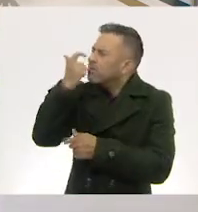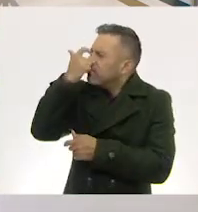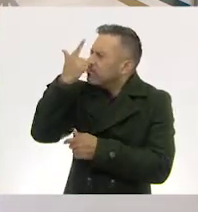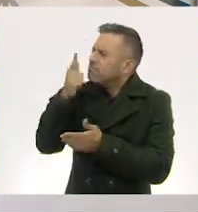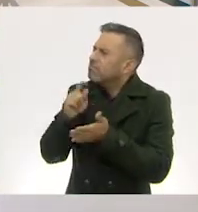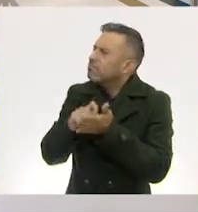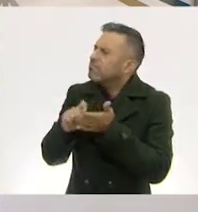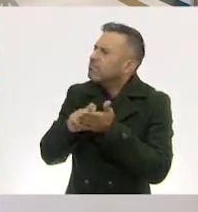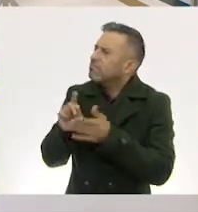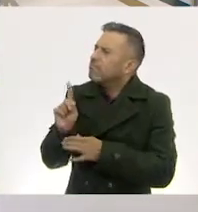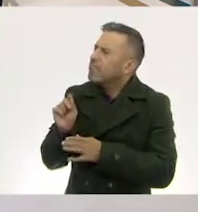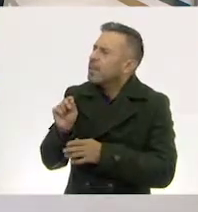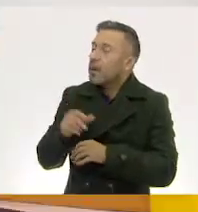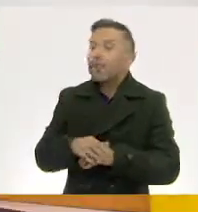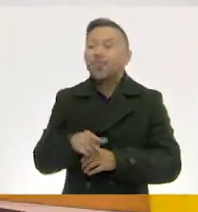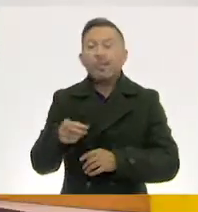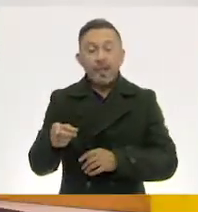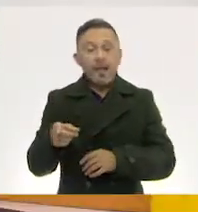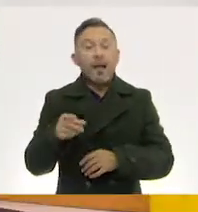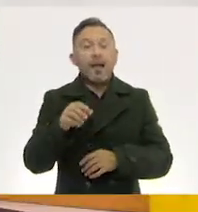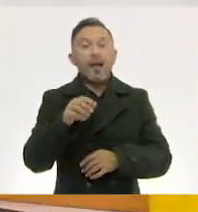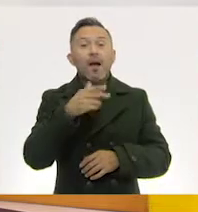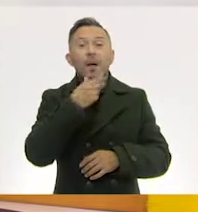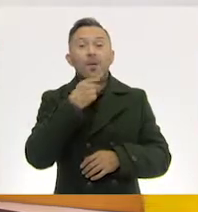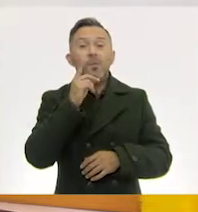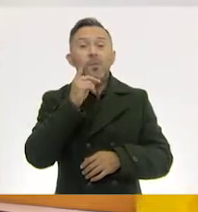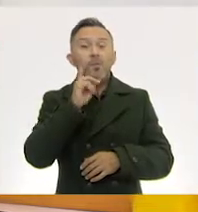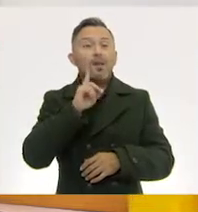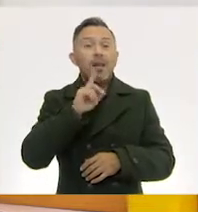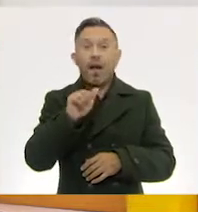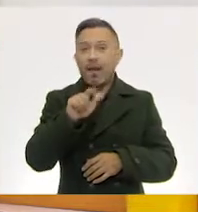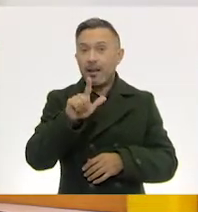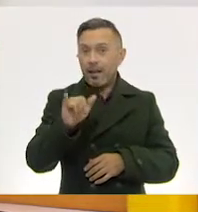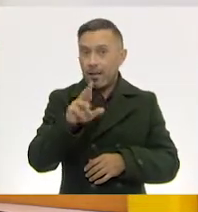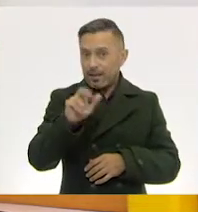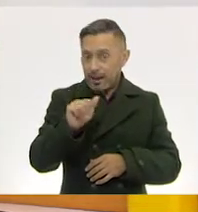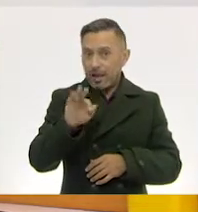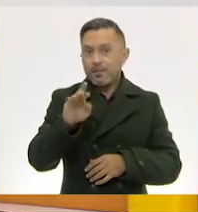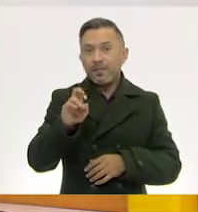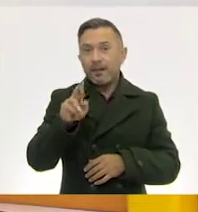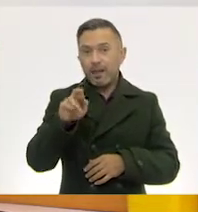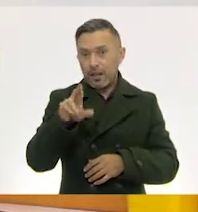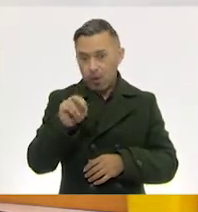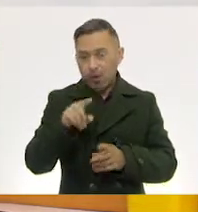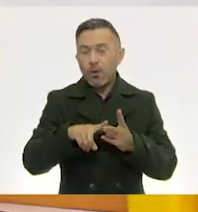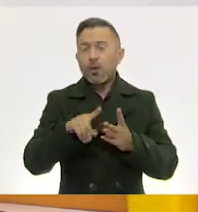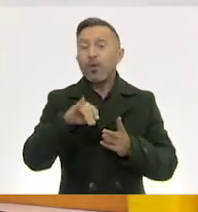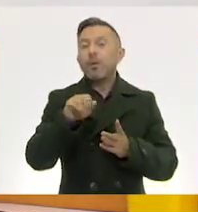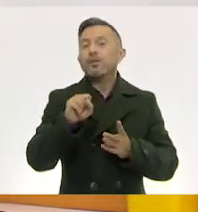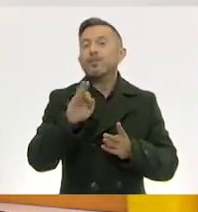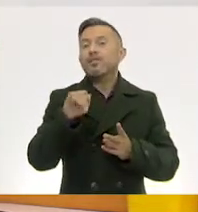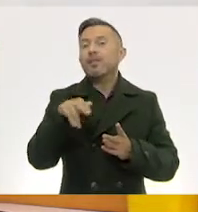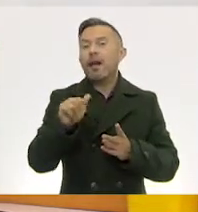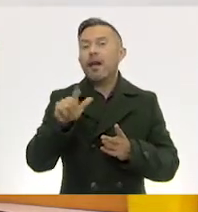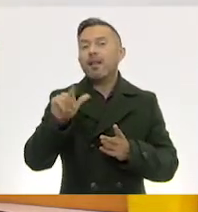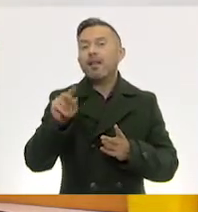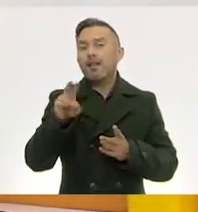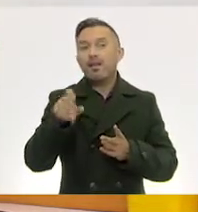la historia es de Alejandra Ferreiro y de Josefina Lavalle y la narró la